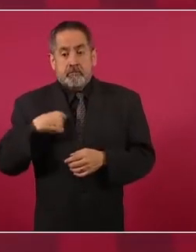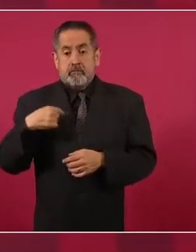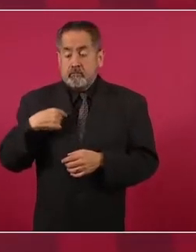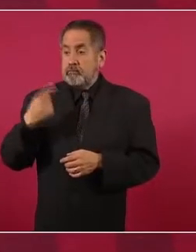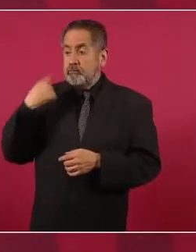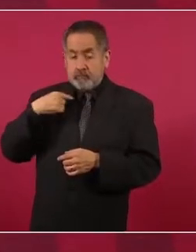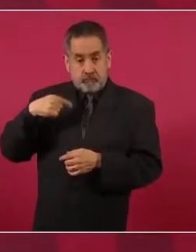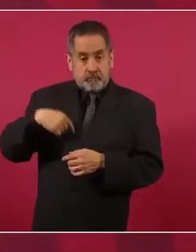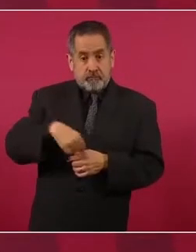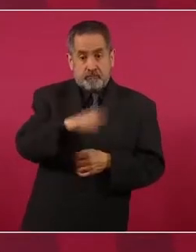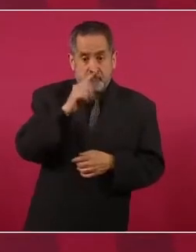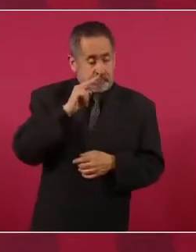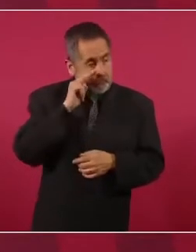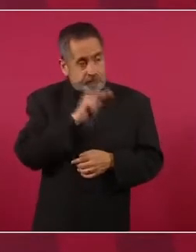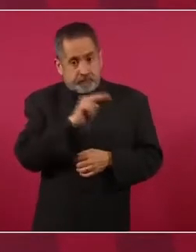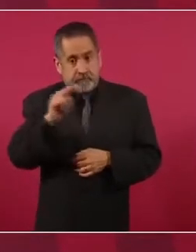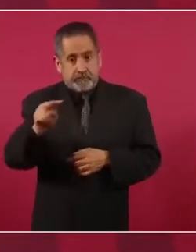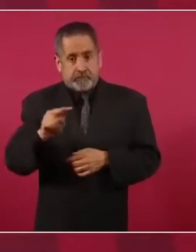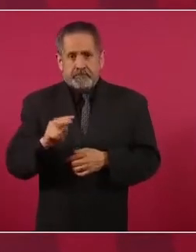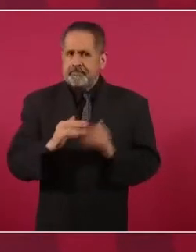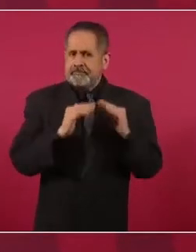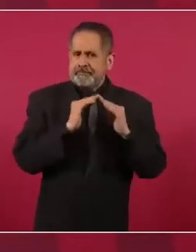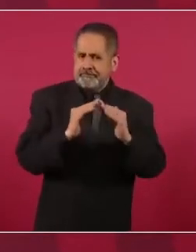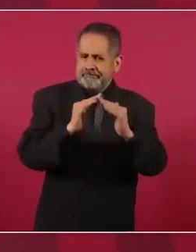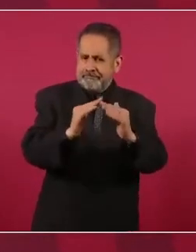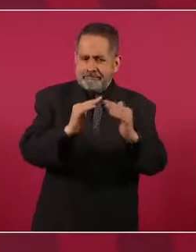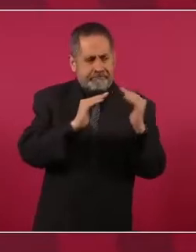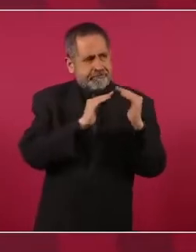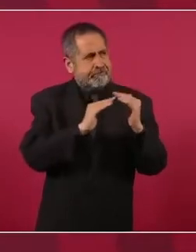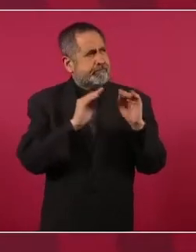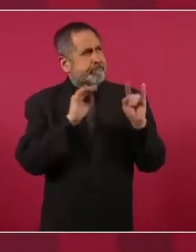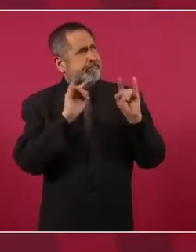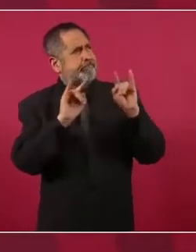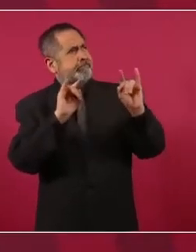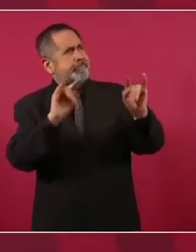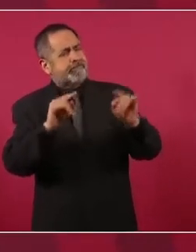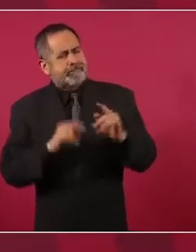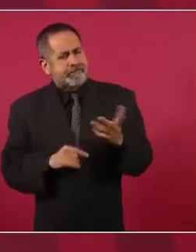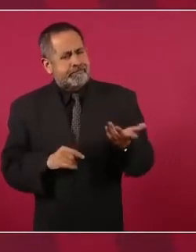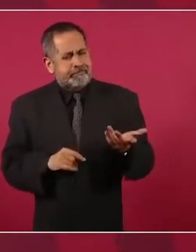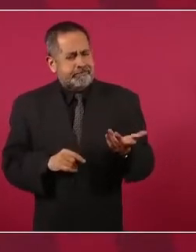y vi que en las casas había